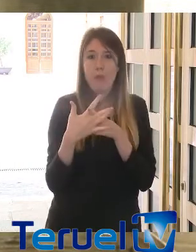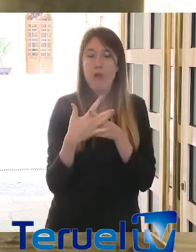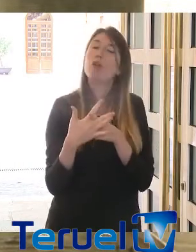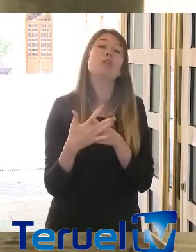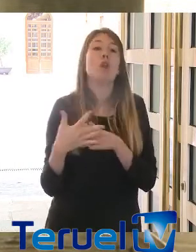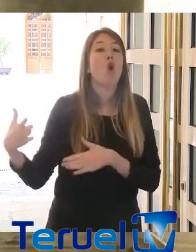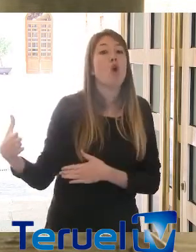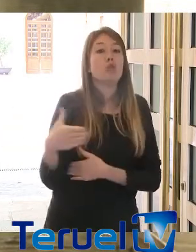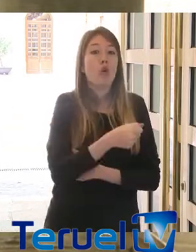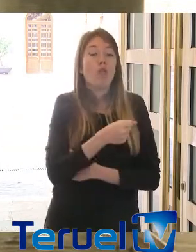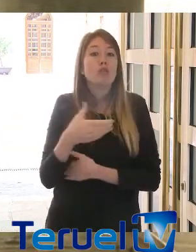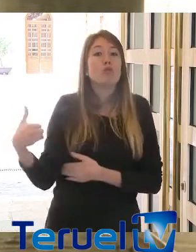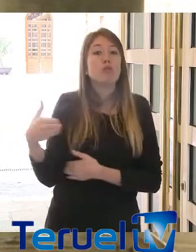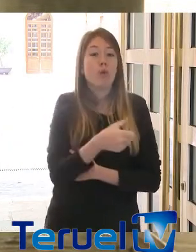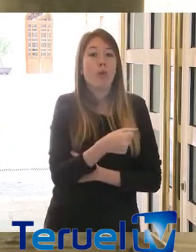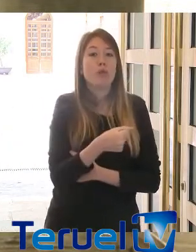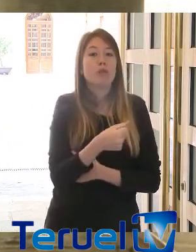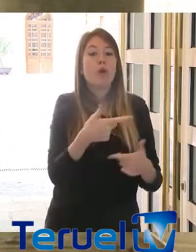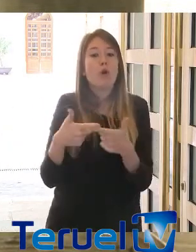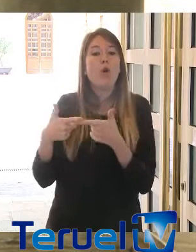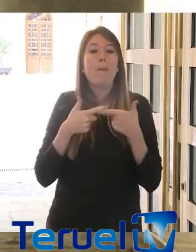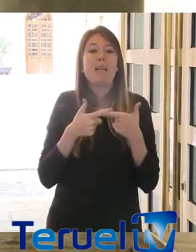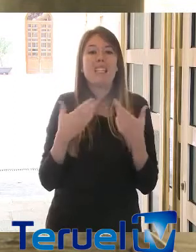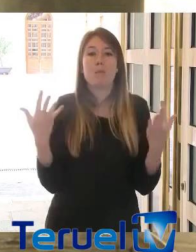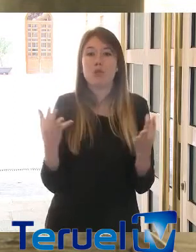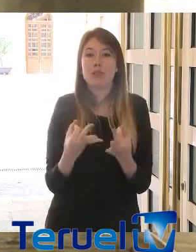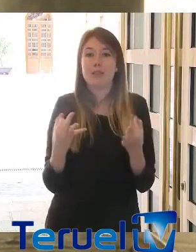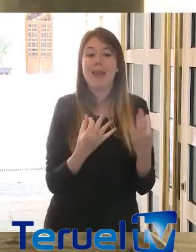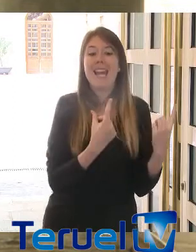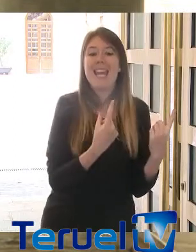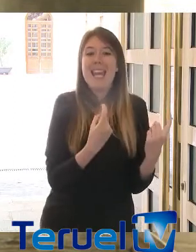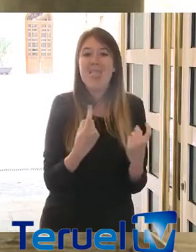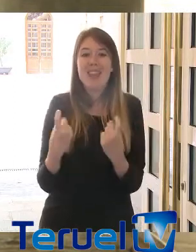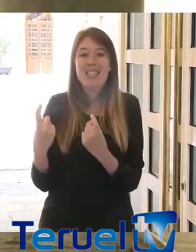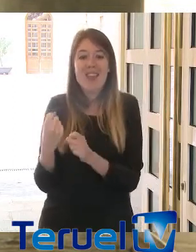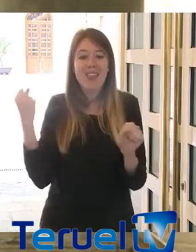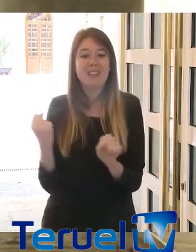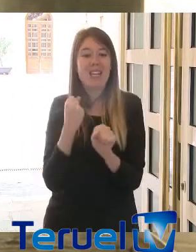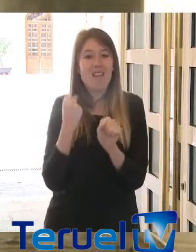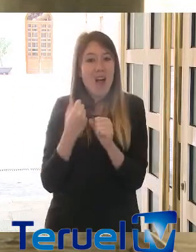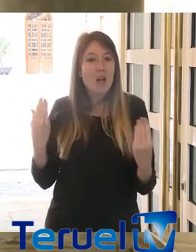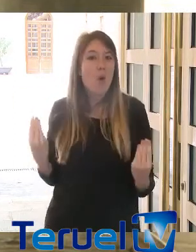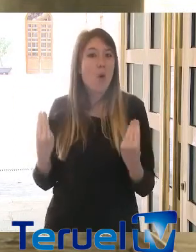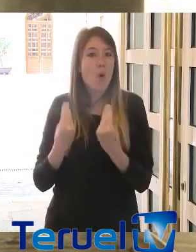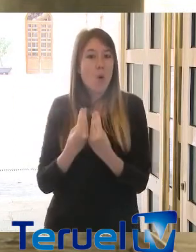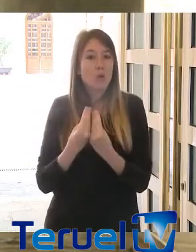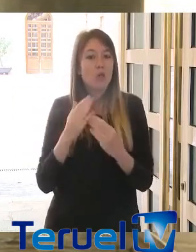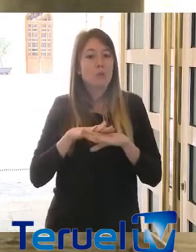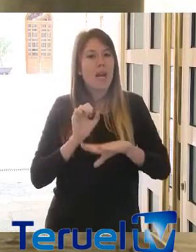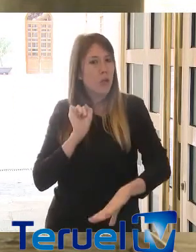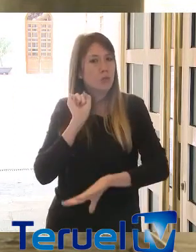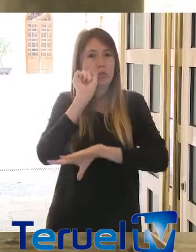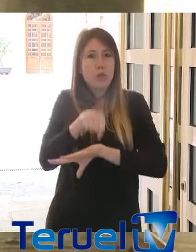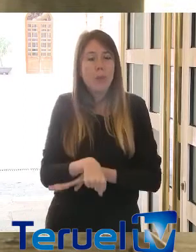Todos, absolutamente todos, compartimos la necesidad de trabajar juntos para superarla.